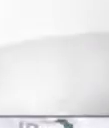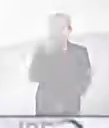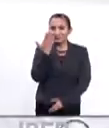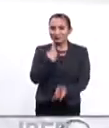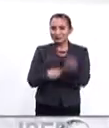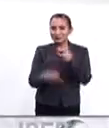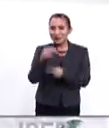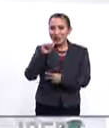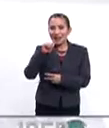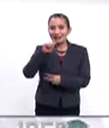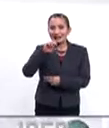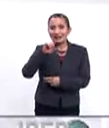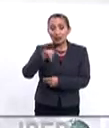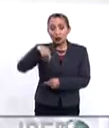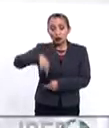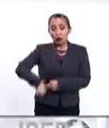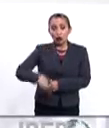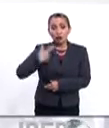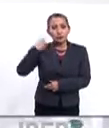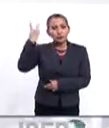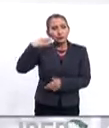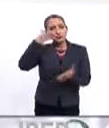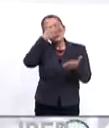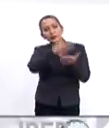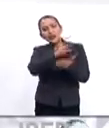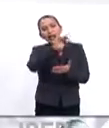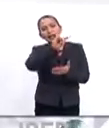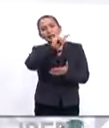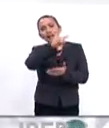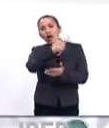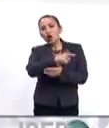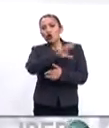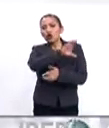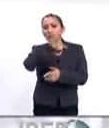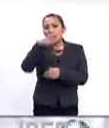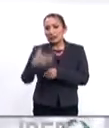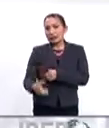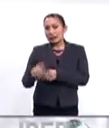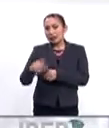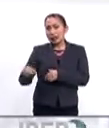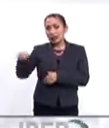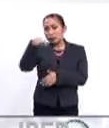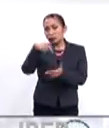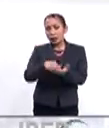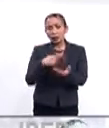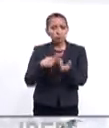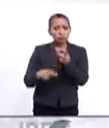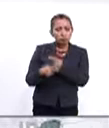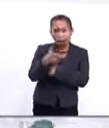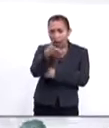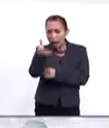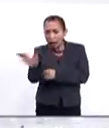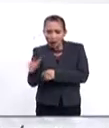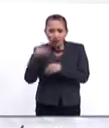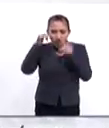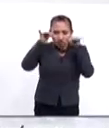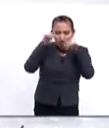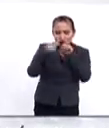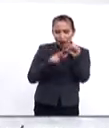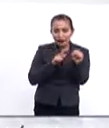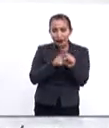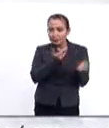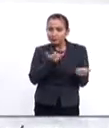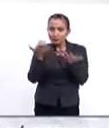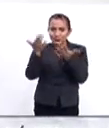Bienvenidos a ATEI. Este día viajaremos hasta Cártago, en Costa Rica, cuna de importantes producciones agrícolas y ganaderas